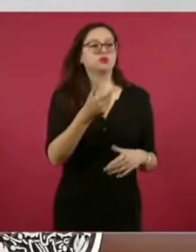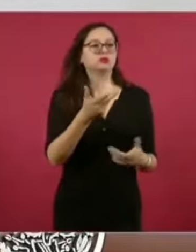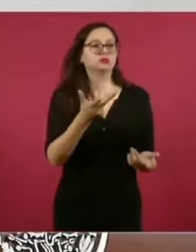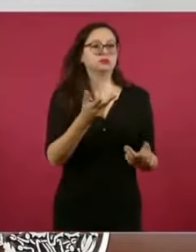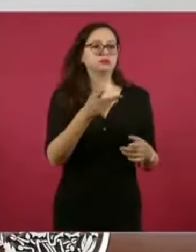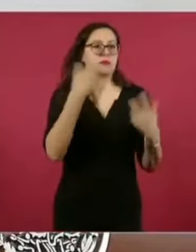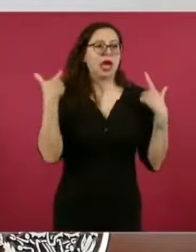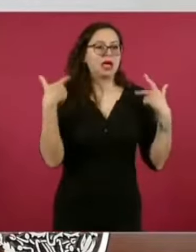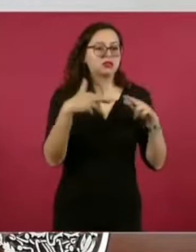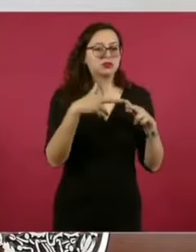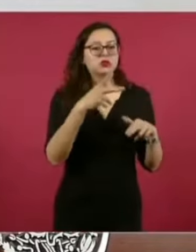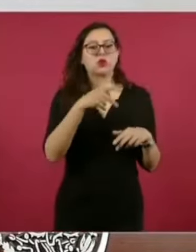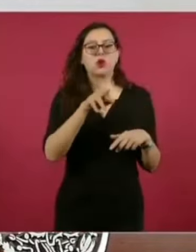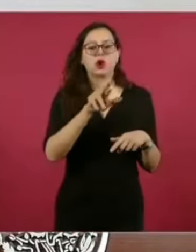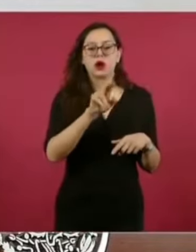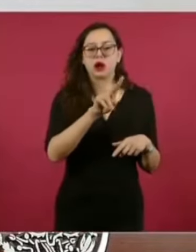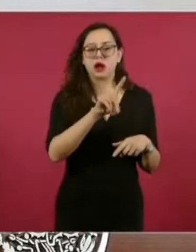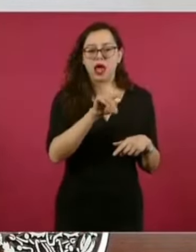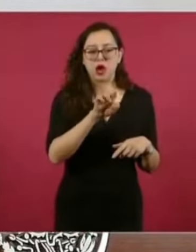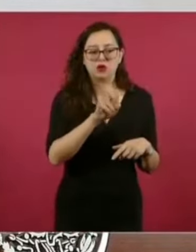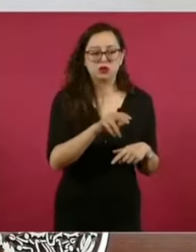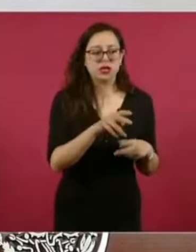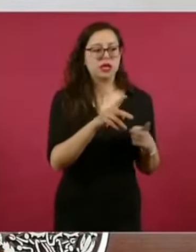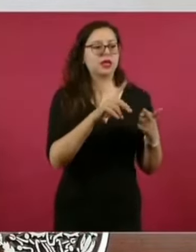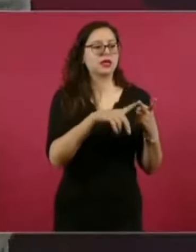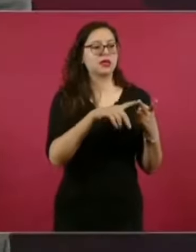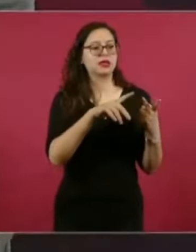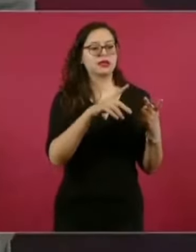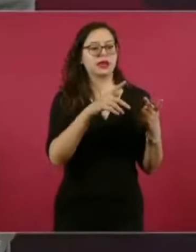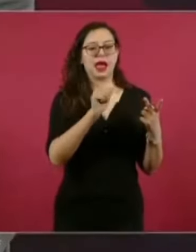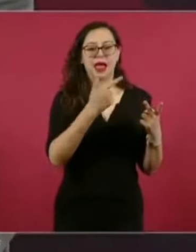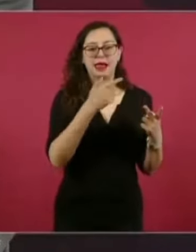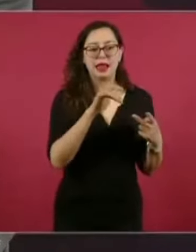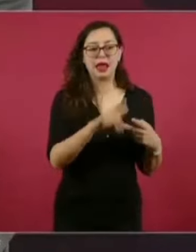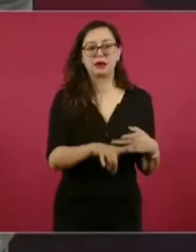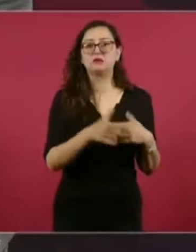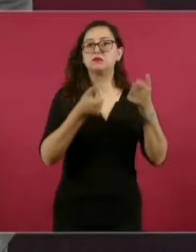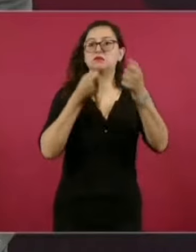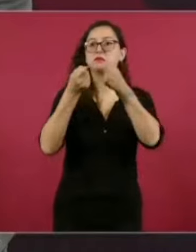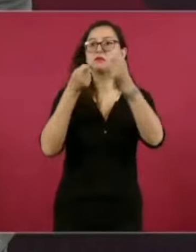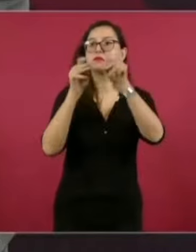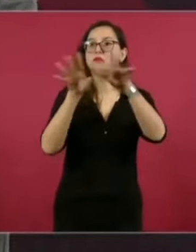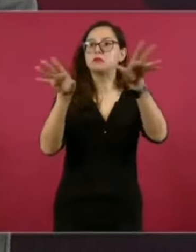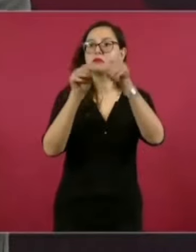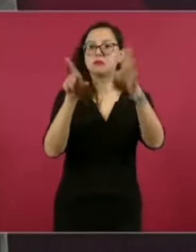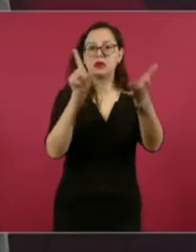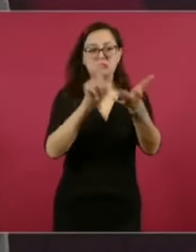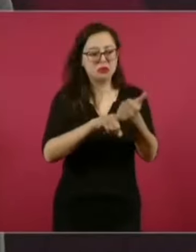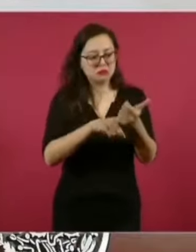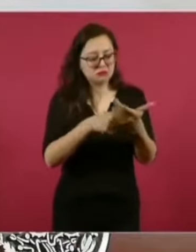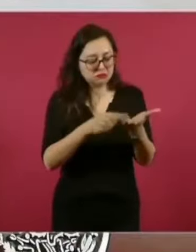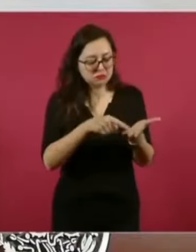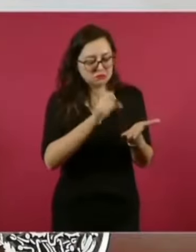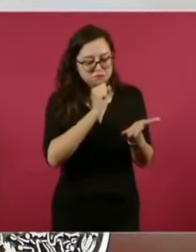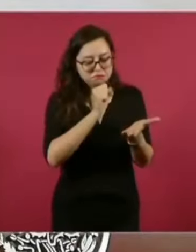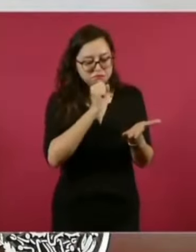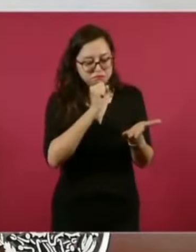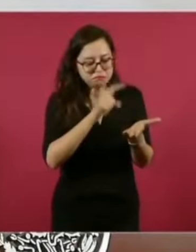Si no dicen nada, no dicen nada,